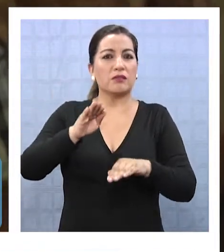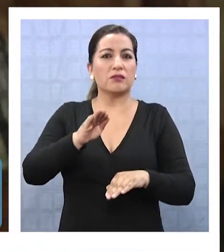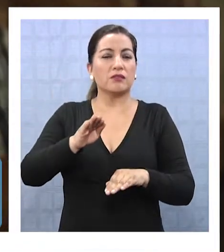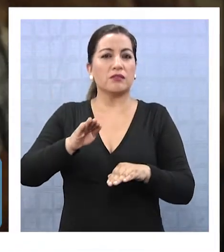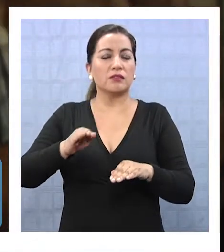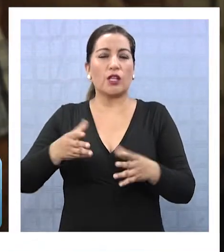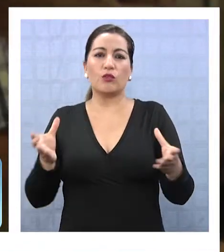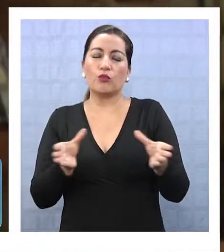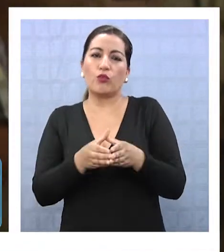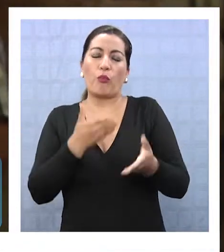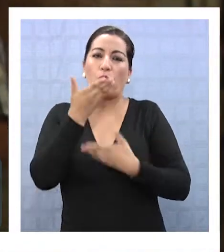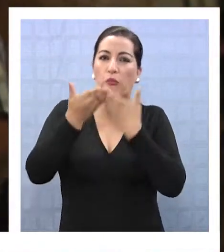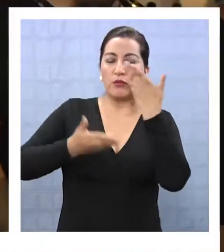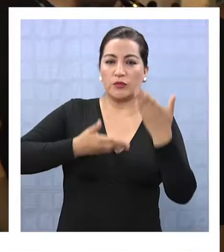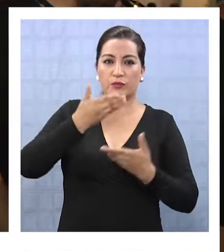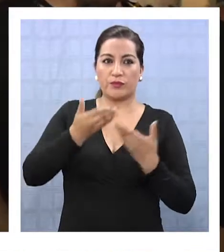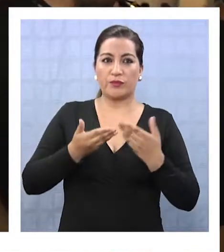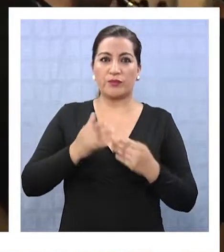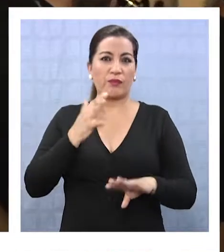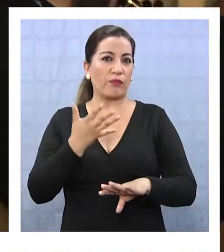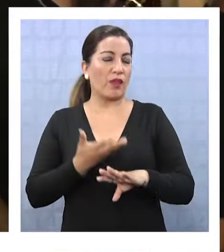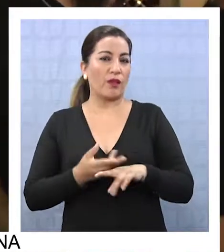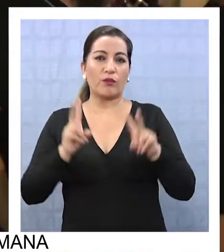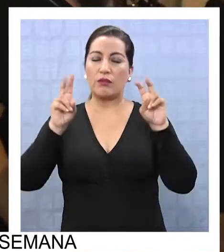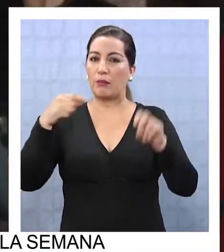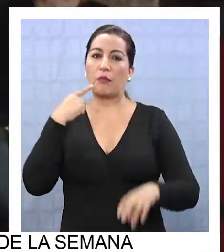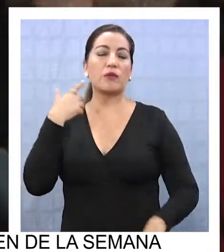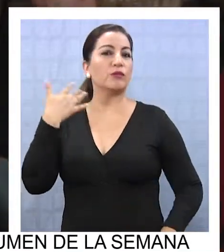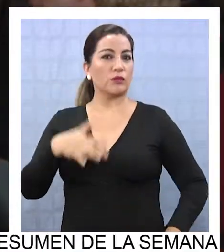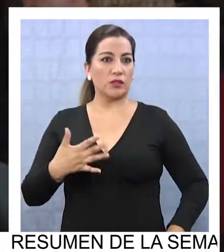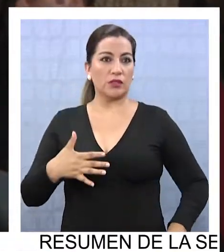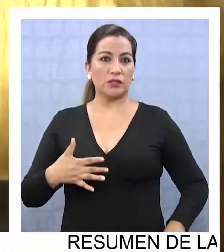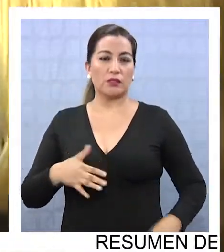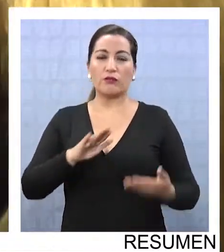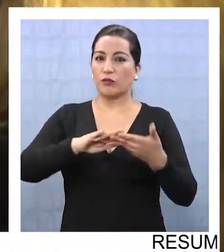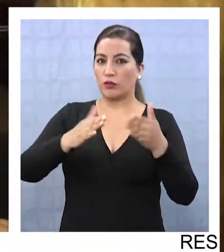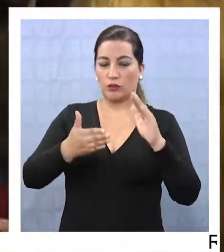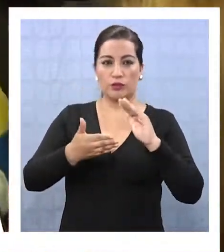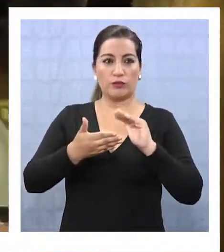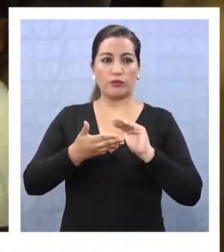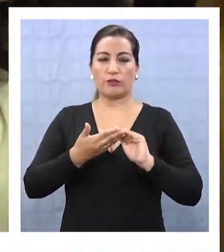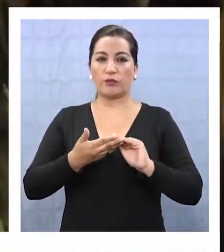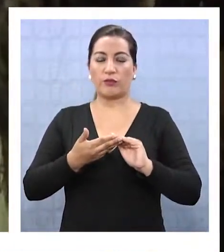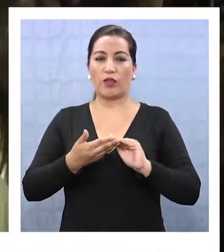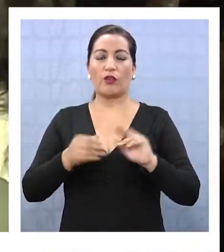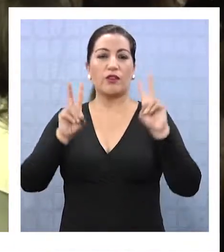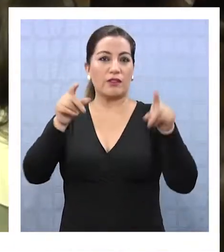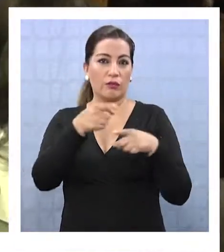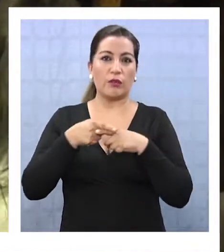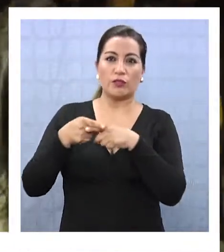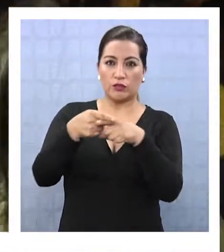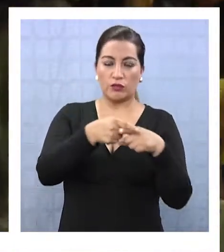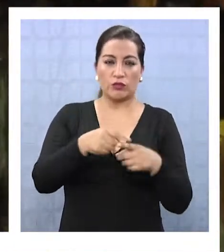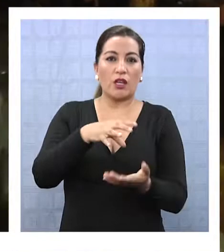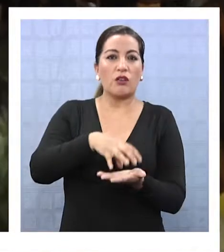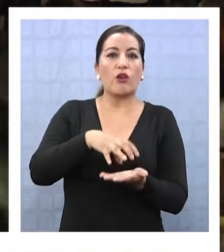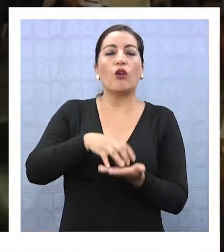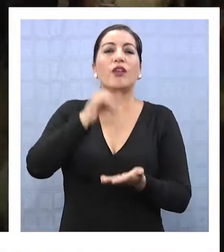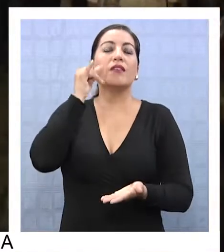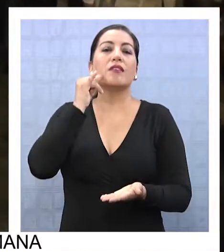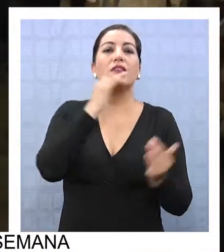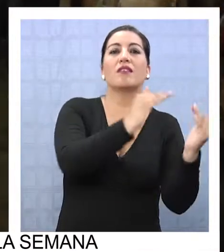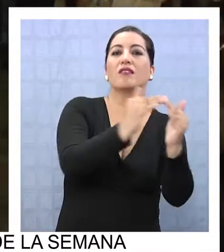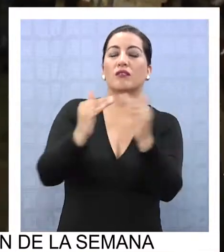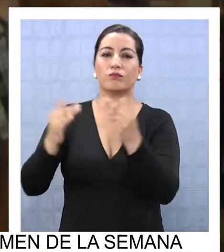que iría a un concierto, hay un contenido detrás de esto, que tiene que ver con la comunidad, con el tejido social, con lo que es Iquique en sus